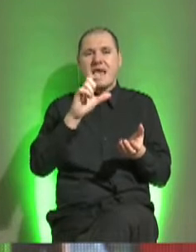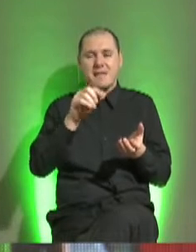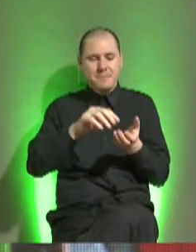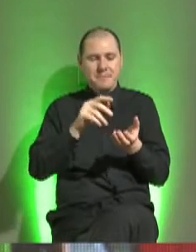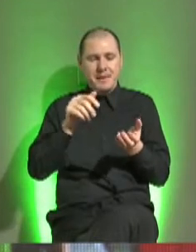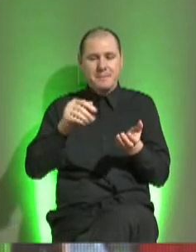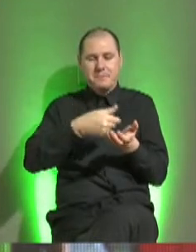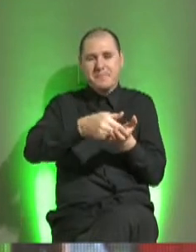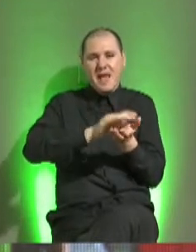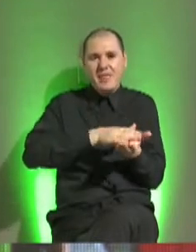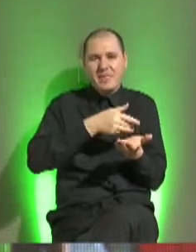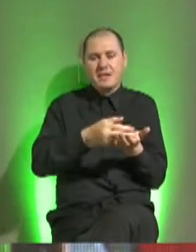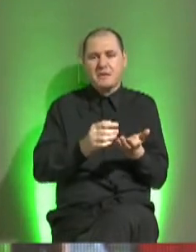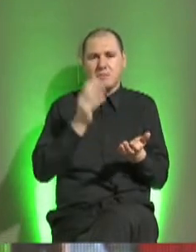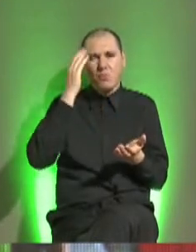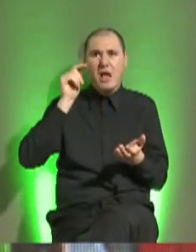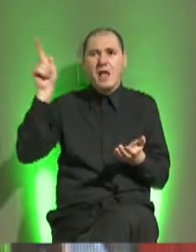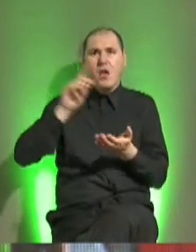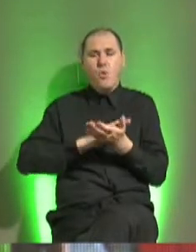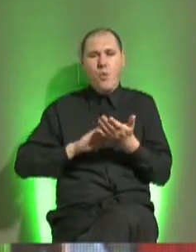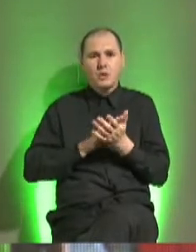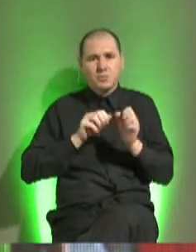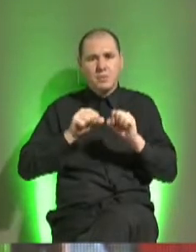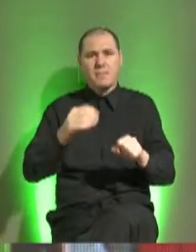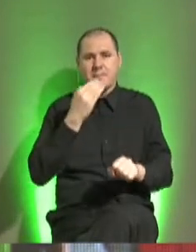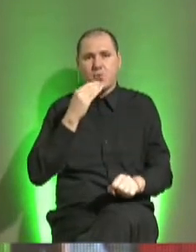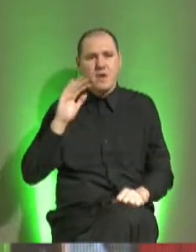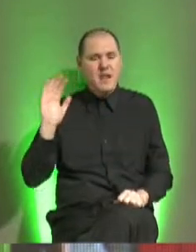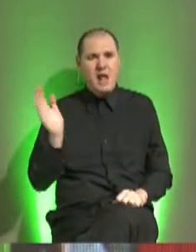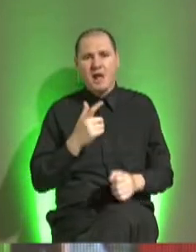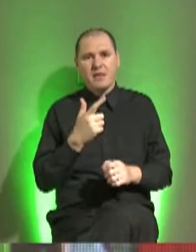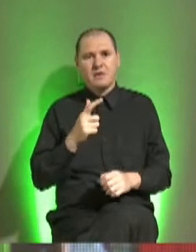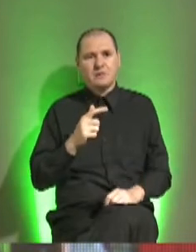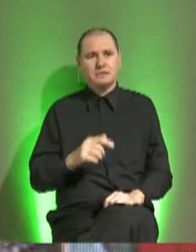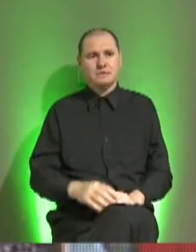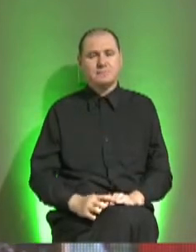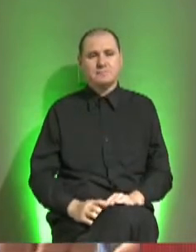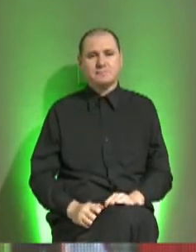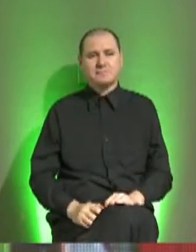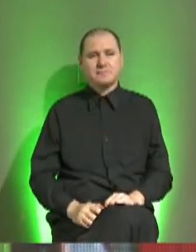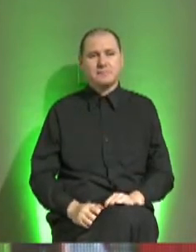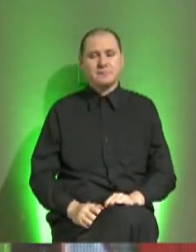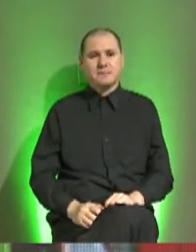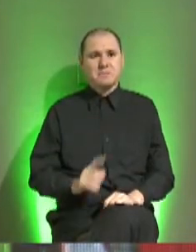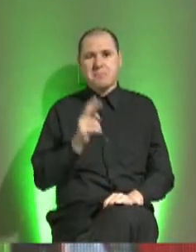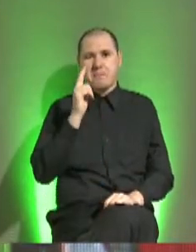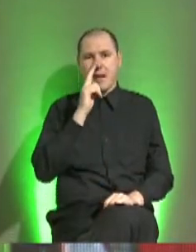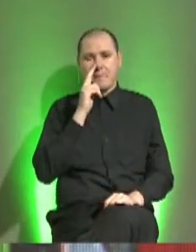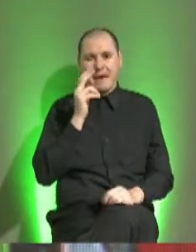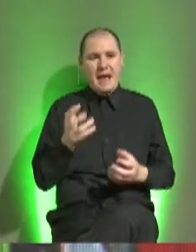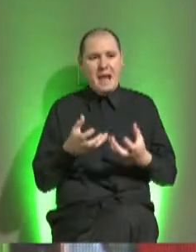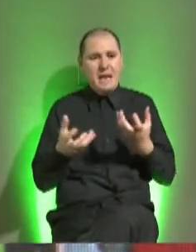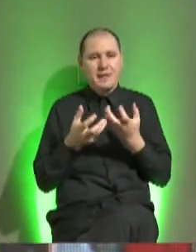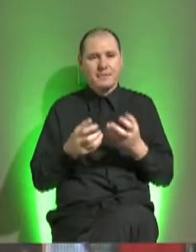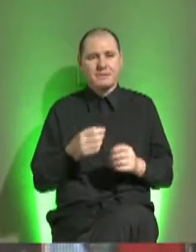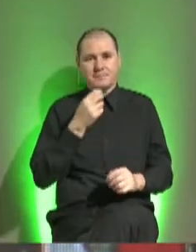¿por qué nadie venda allá? Porque había supermercados, pero ninguno, ninguno, prometo, vendía, vendía pan calienta,